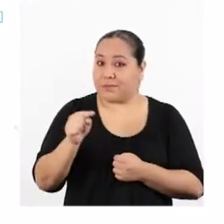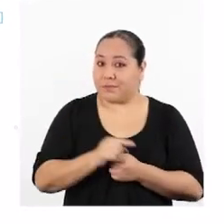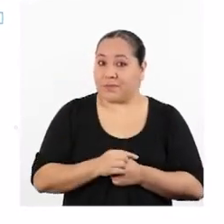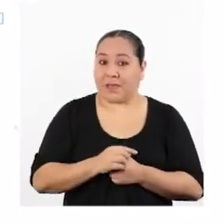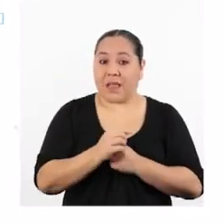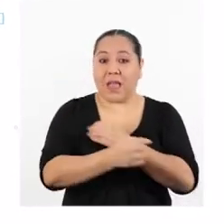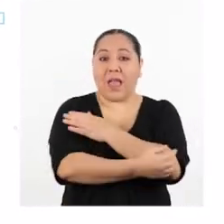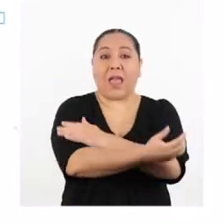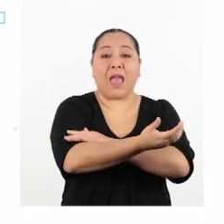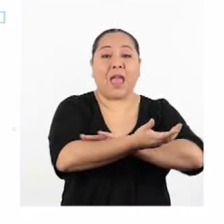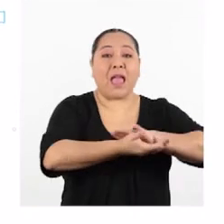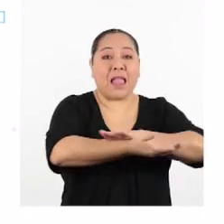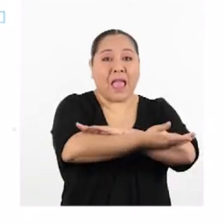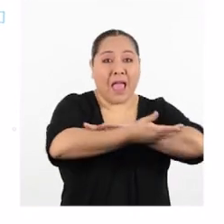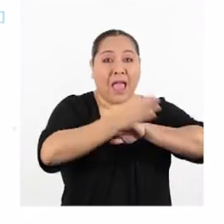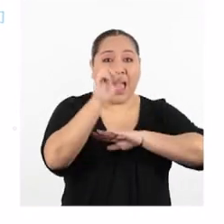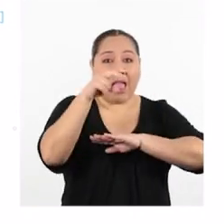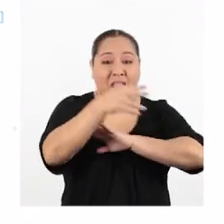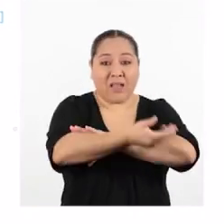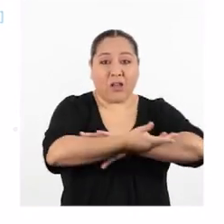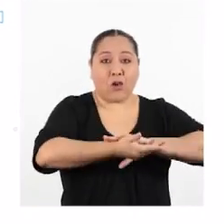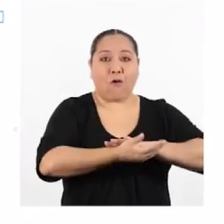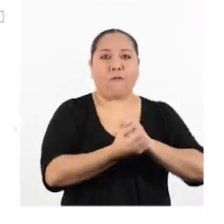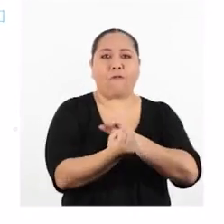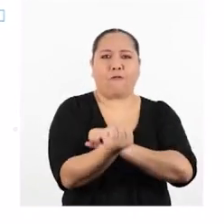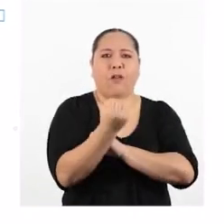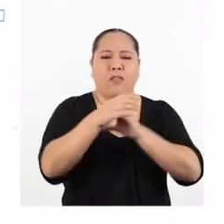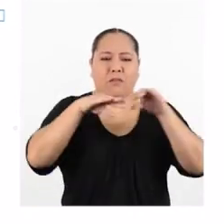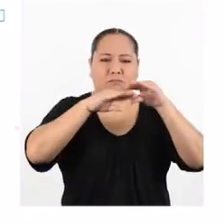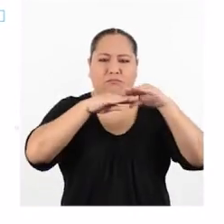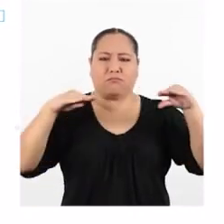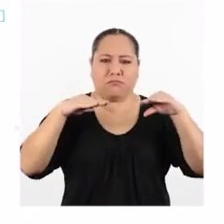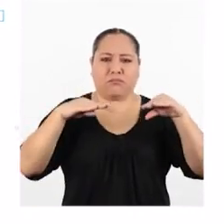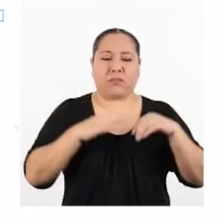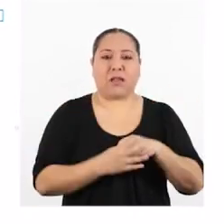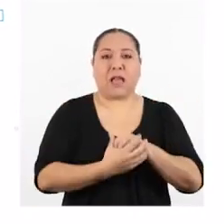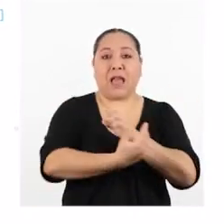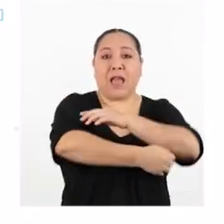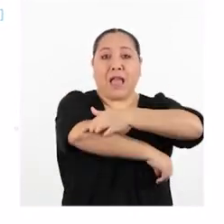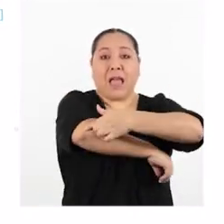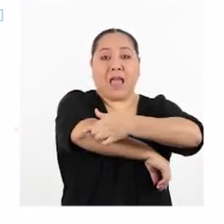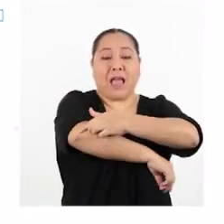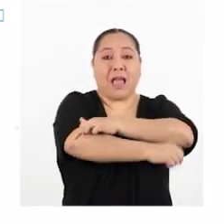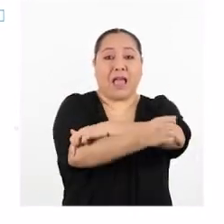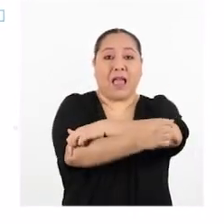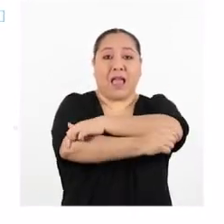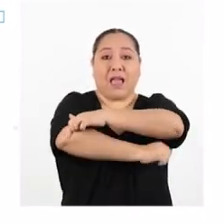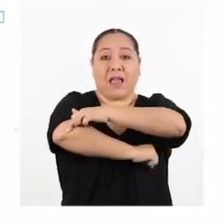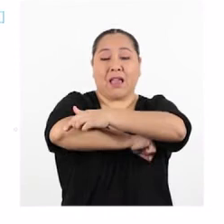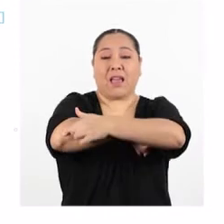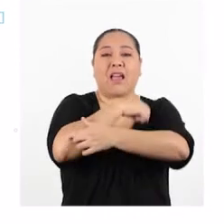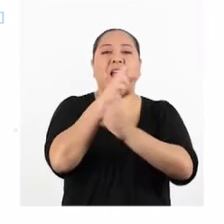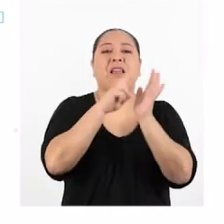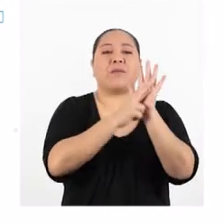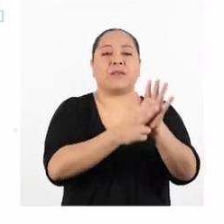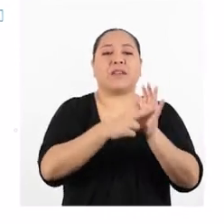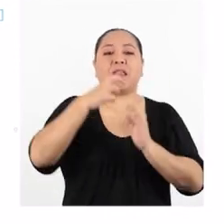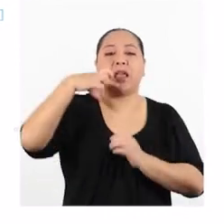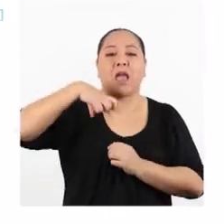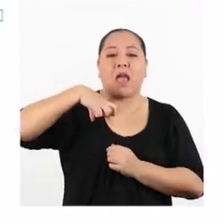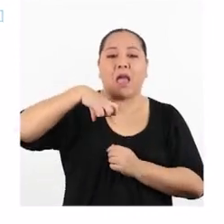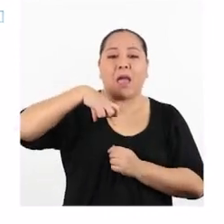antebrazo representa la parte rígida de la palanca. La articulación del codo representa el fulcro,